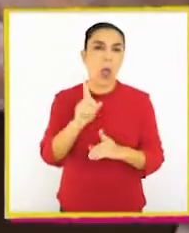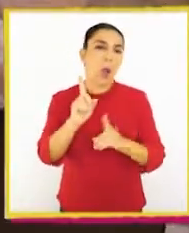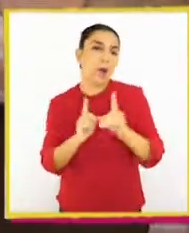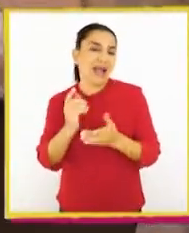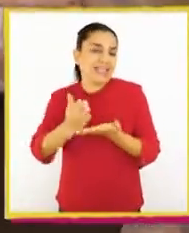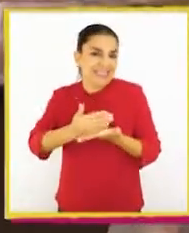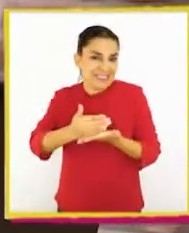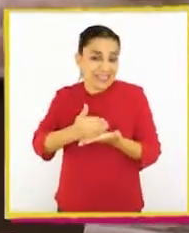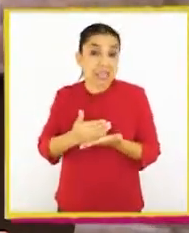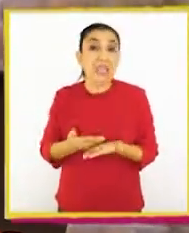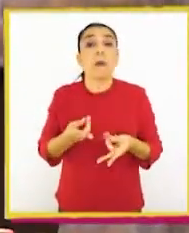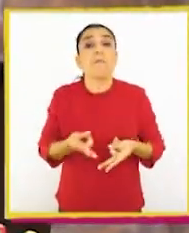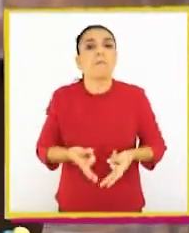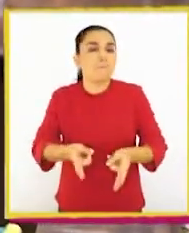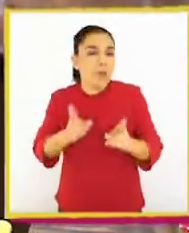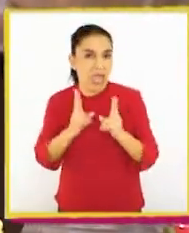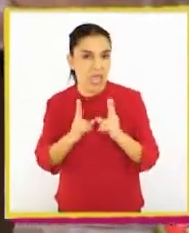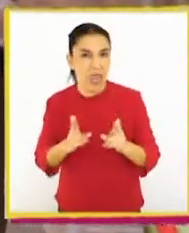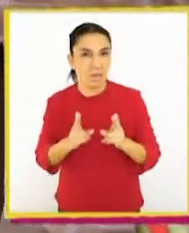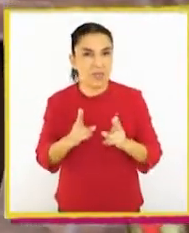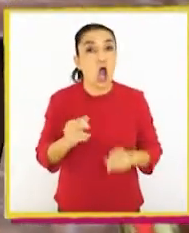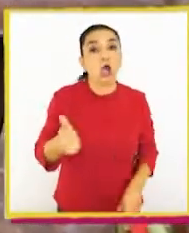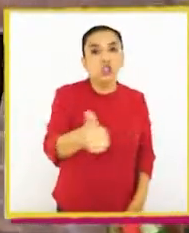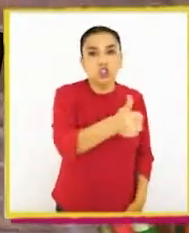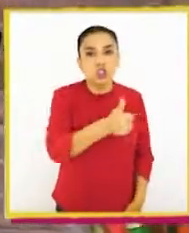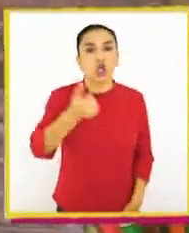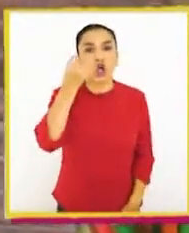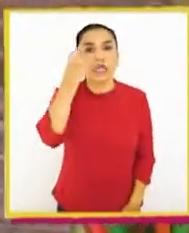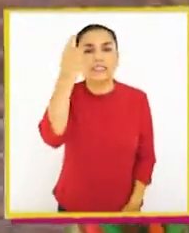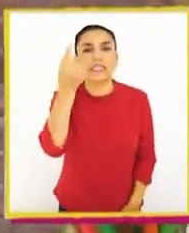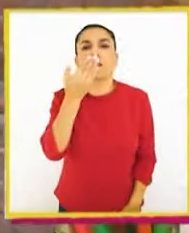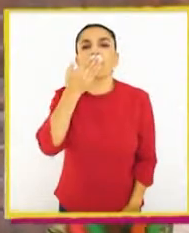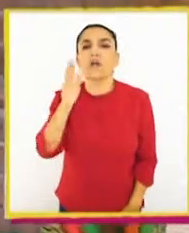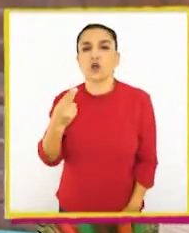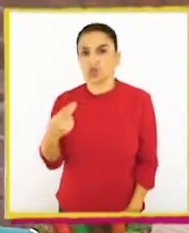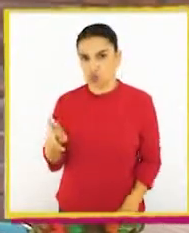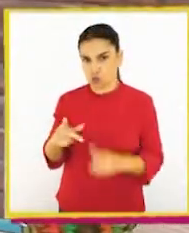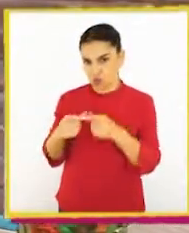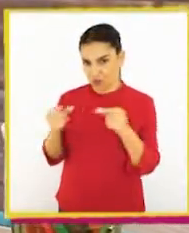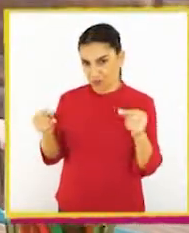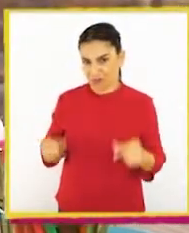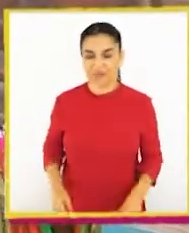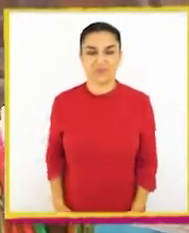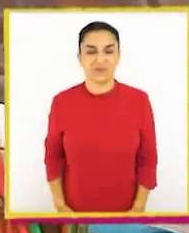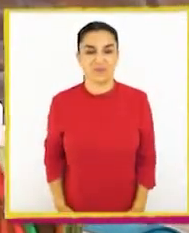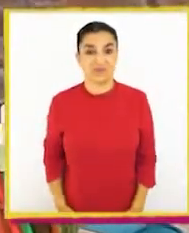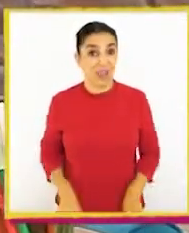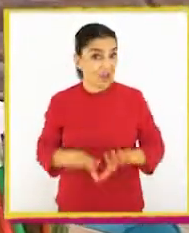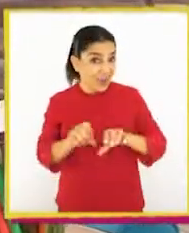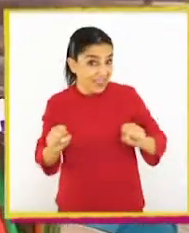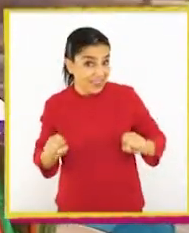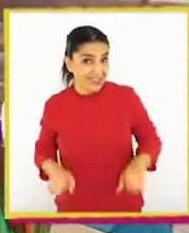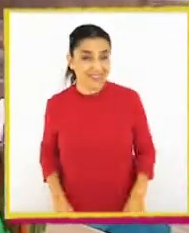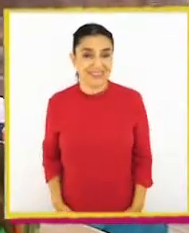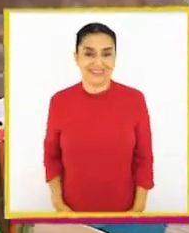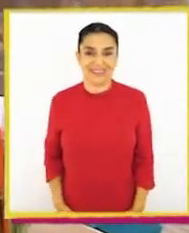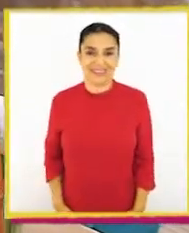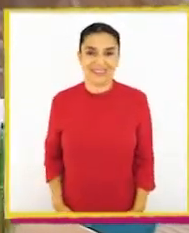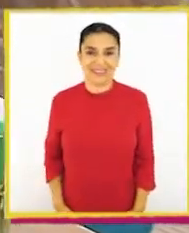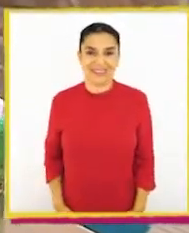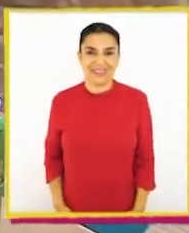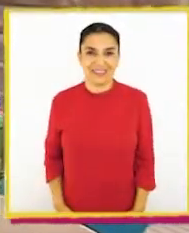algunas estrategias que le permitirán a todos comprender mejor a su sobrino. ¿Les parece? ¡Sí!